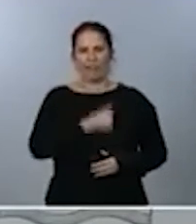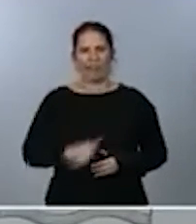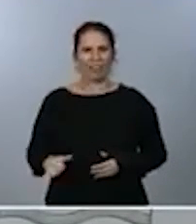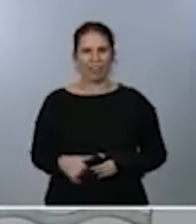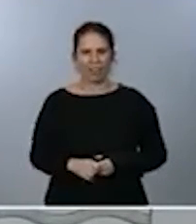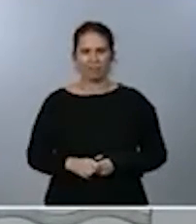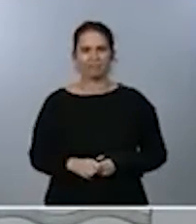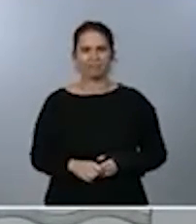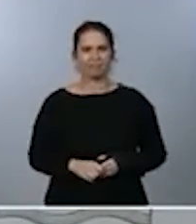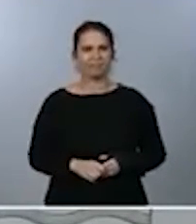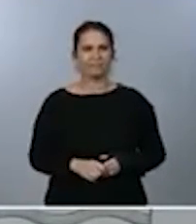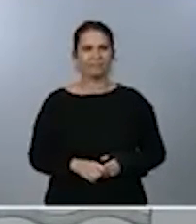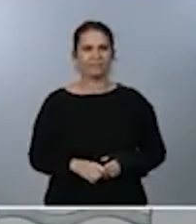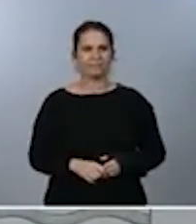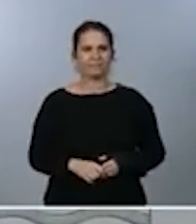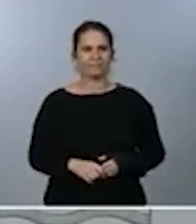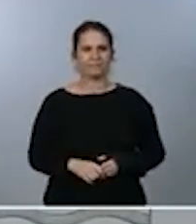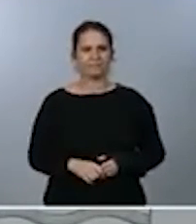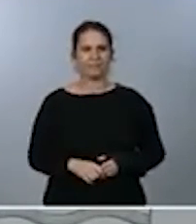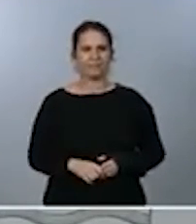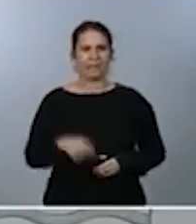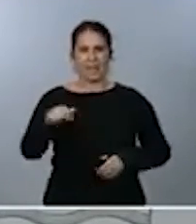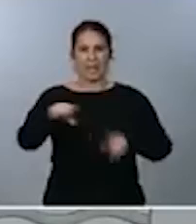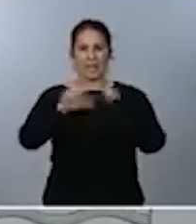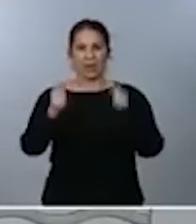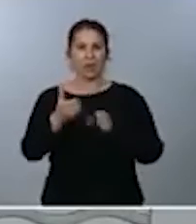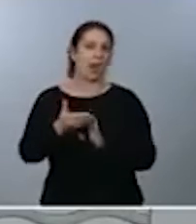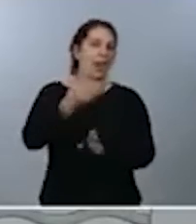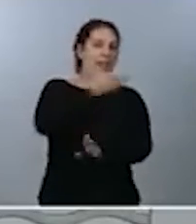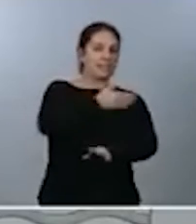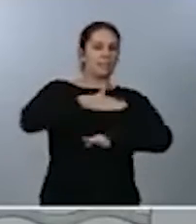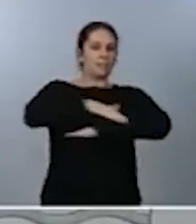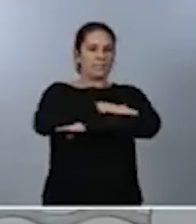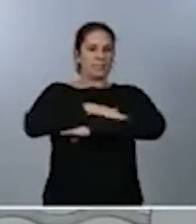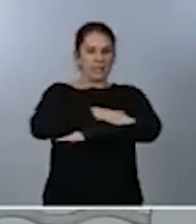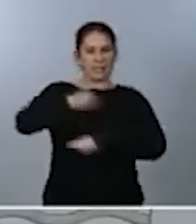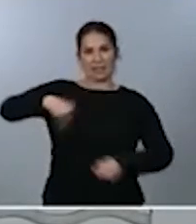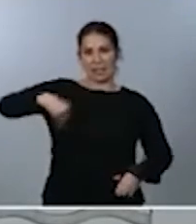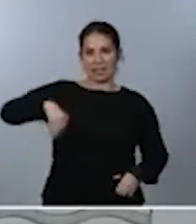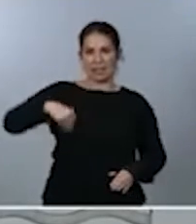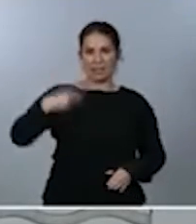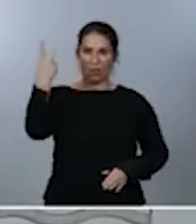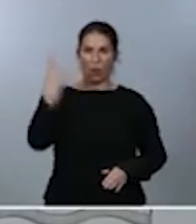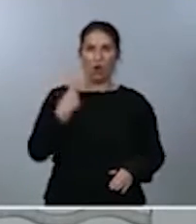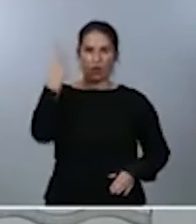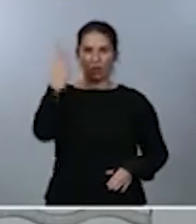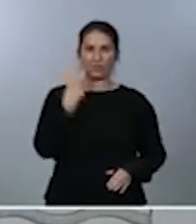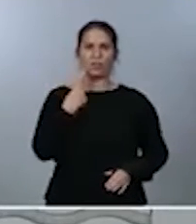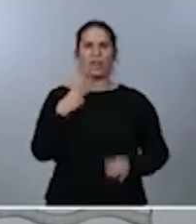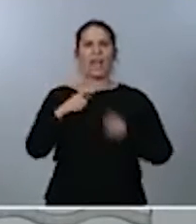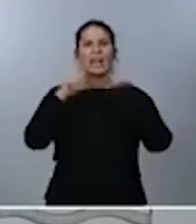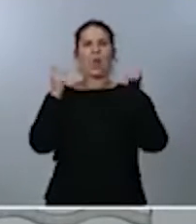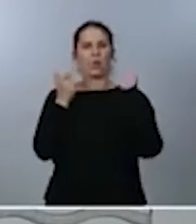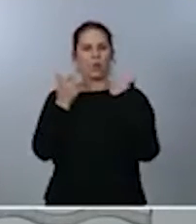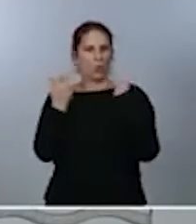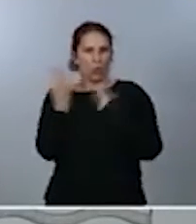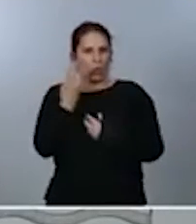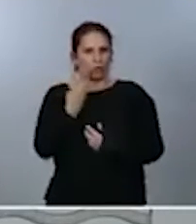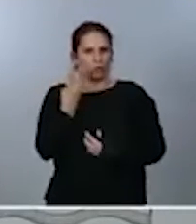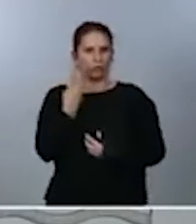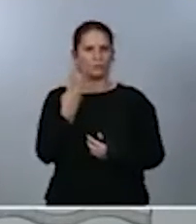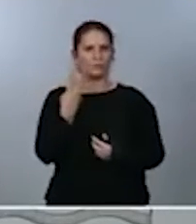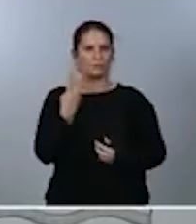Antes de esa reunión, el presidente y el primer ministro Conte van a mantener una reunión bilateral en la que, como les digo,